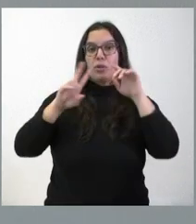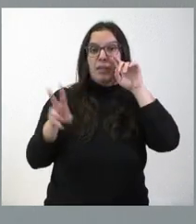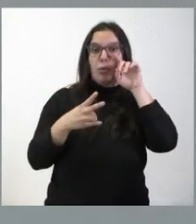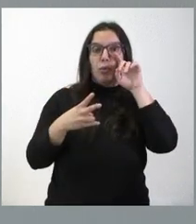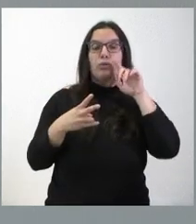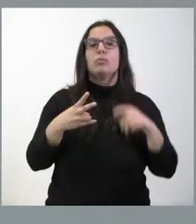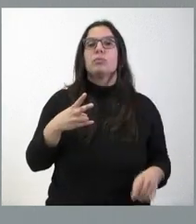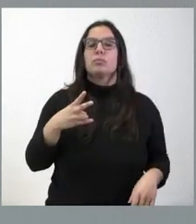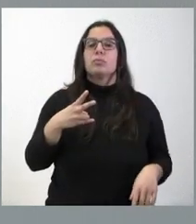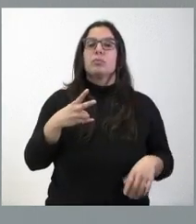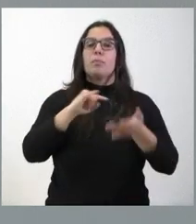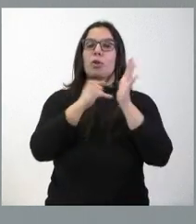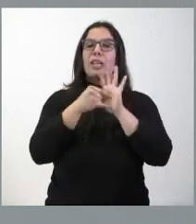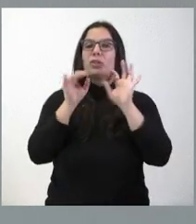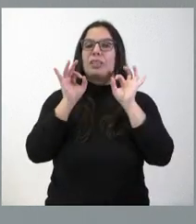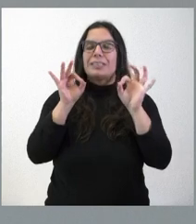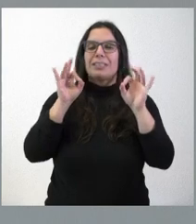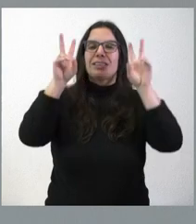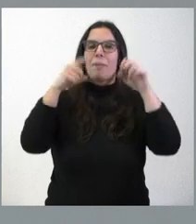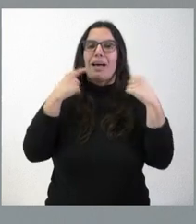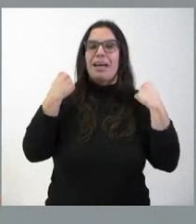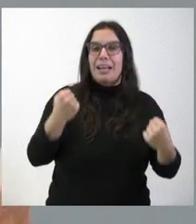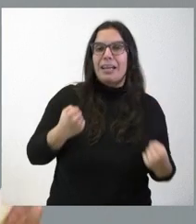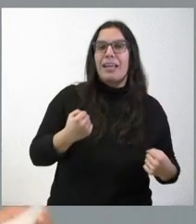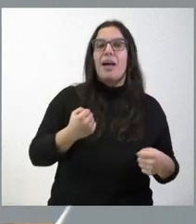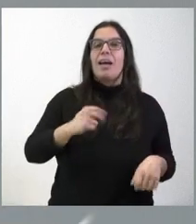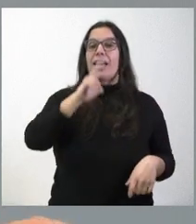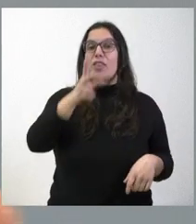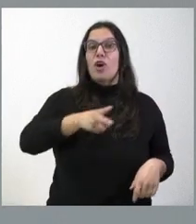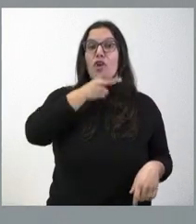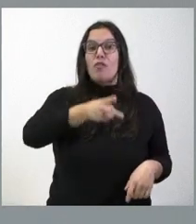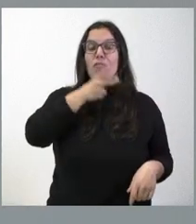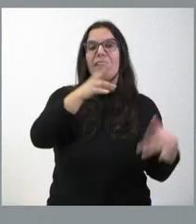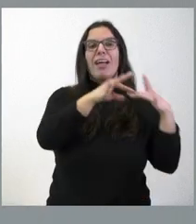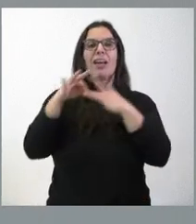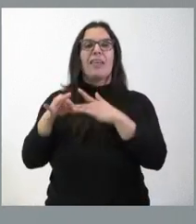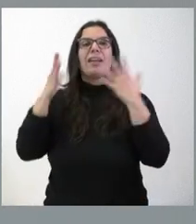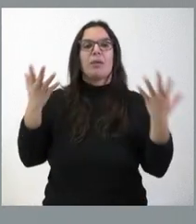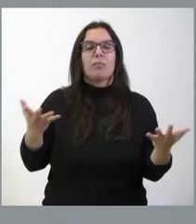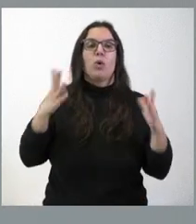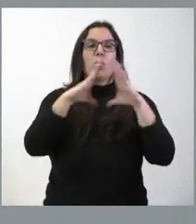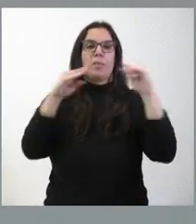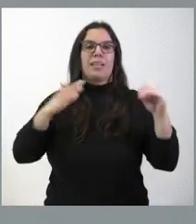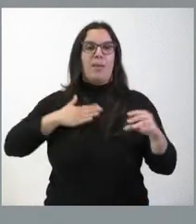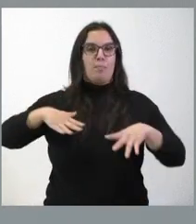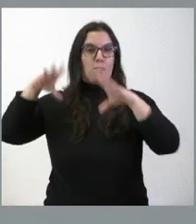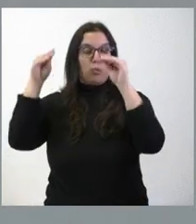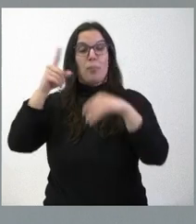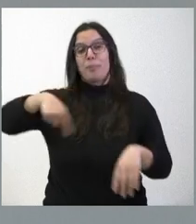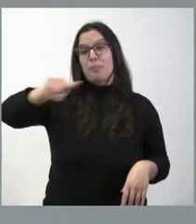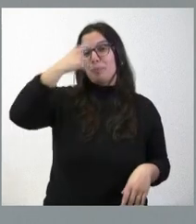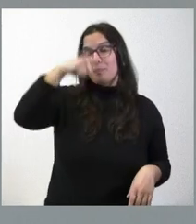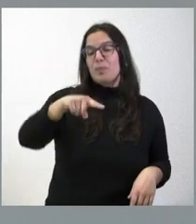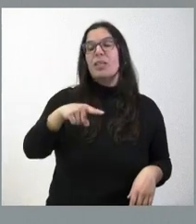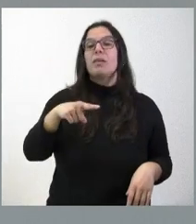en el proyecto sobre energía hidrógeno verde liderado por la Universidad de Burgos. Saben ustedes que